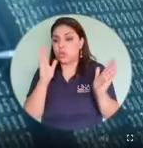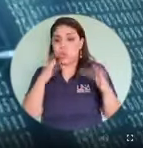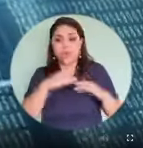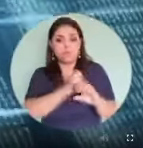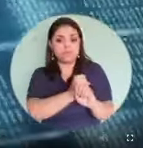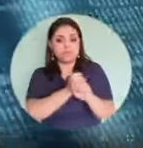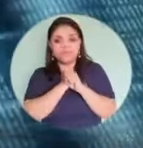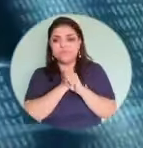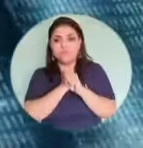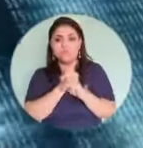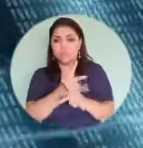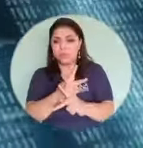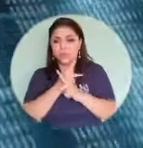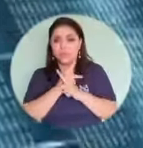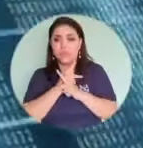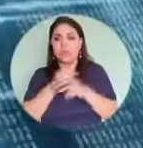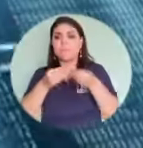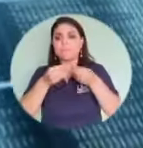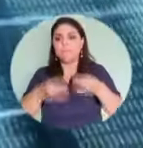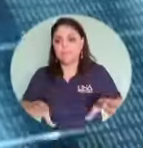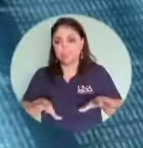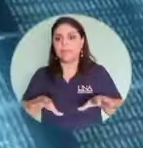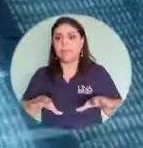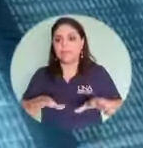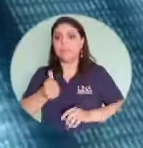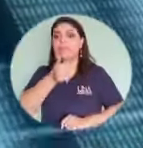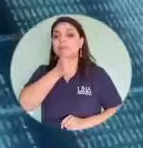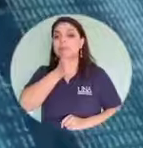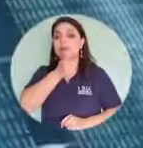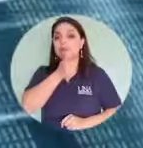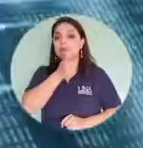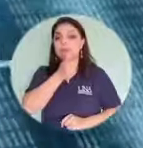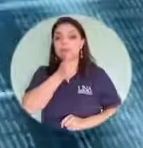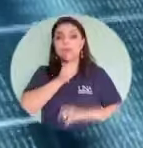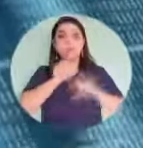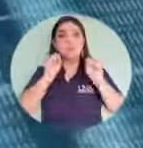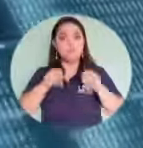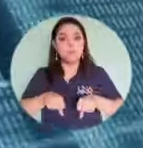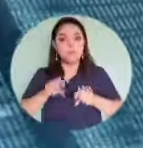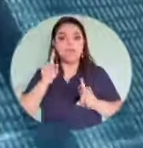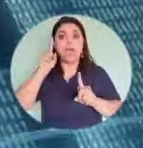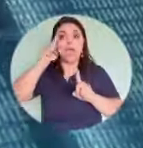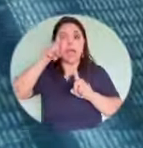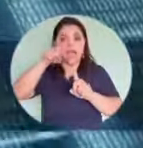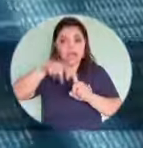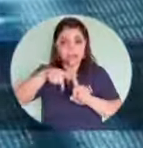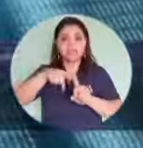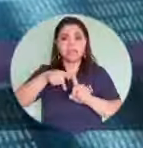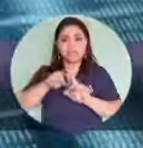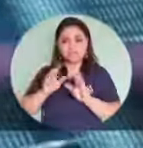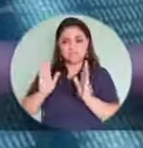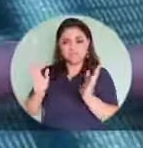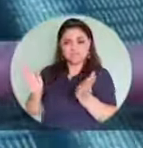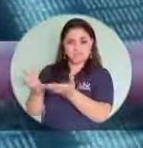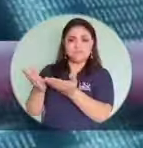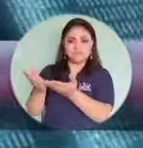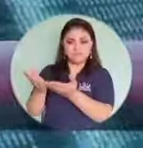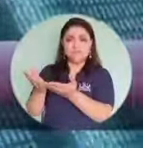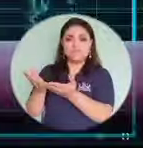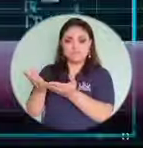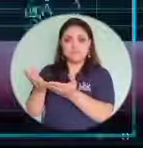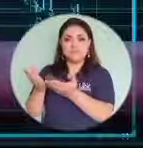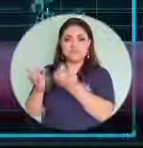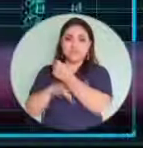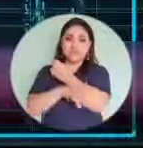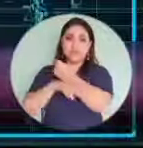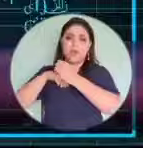Pierde su privacidad y no solo está perdiendo su privacidad, sino que podría incluso hasta ser chantajeado por los datos que ahí mantiene